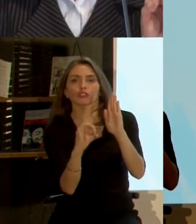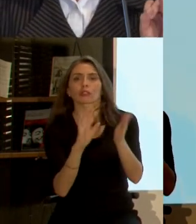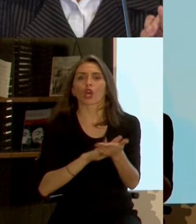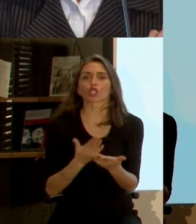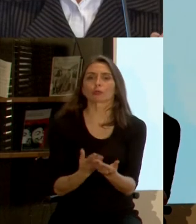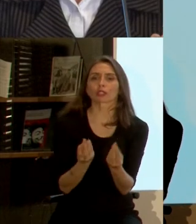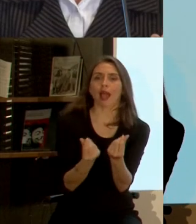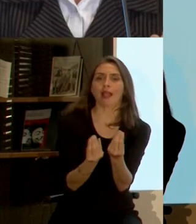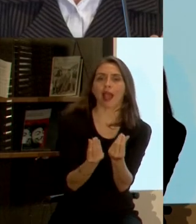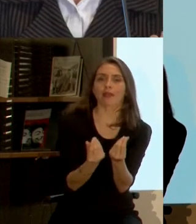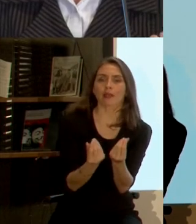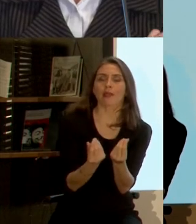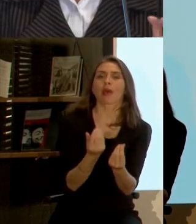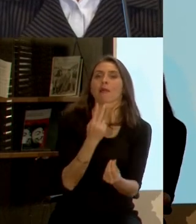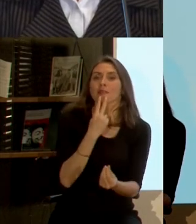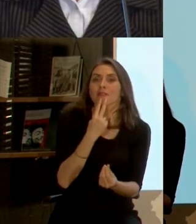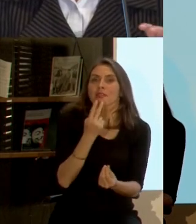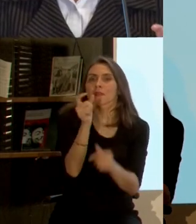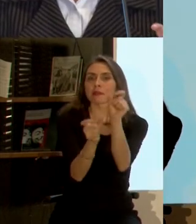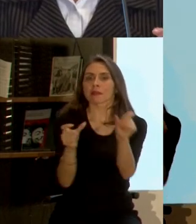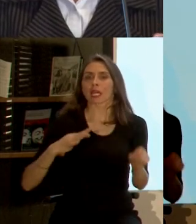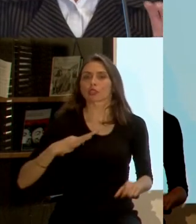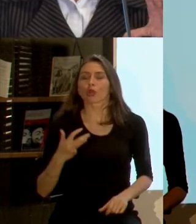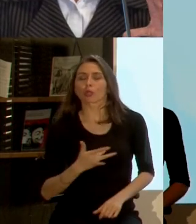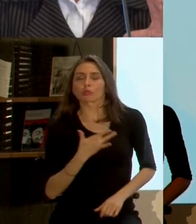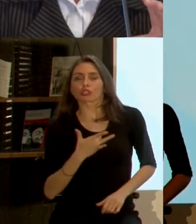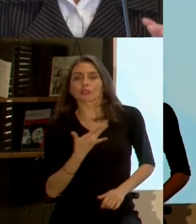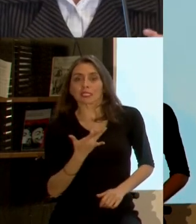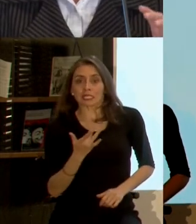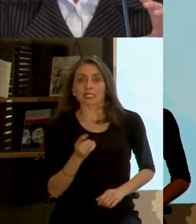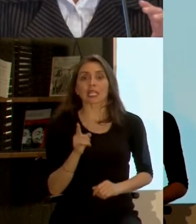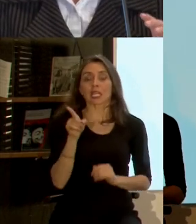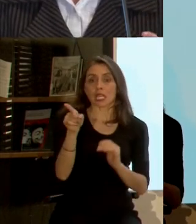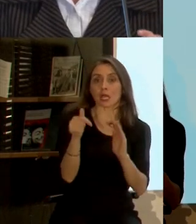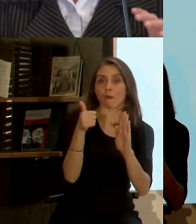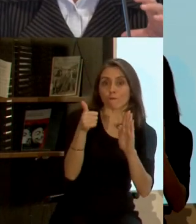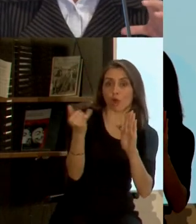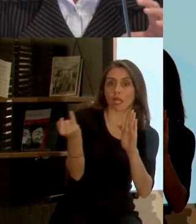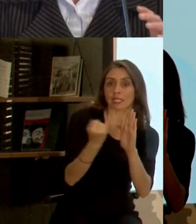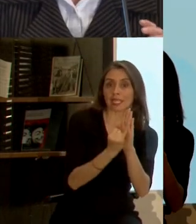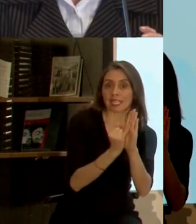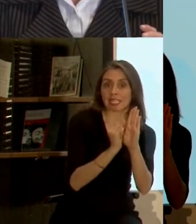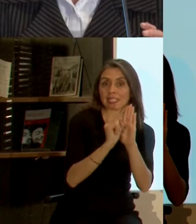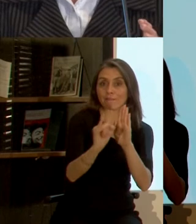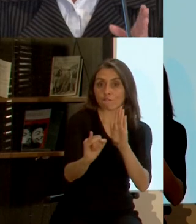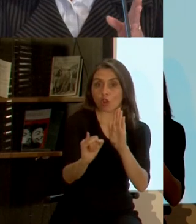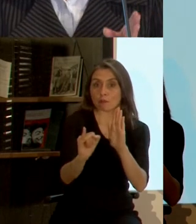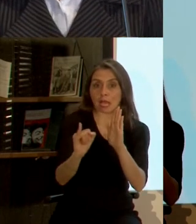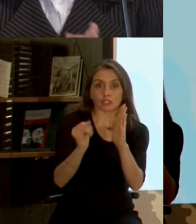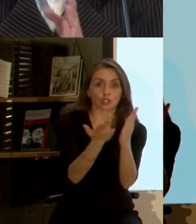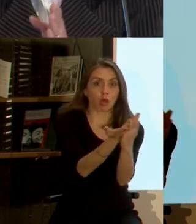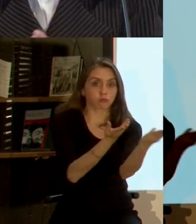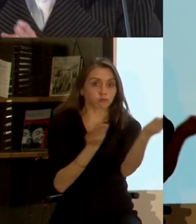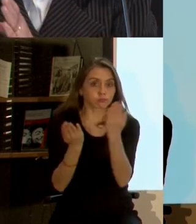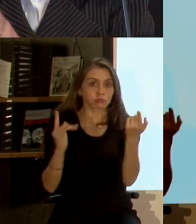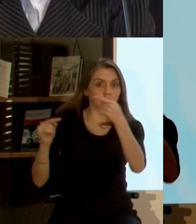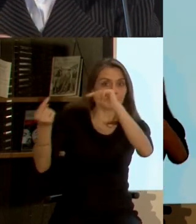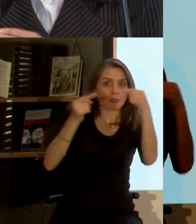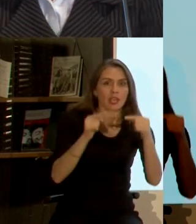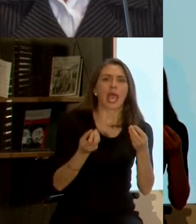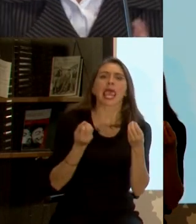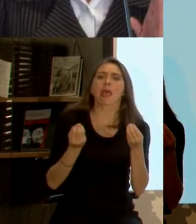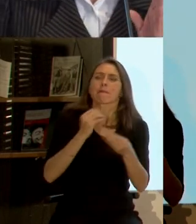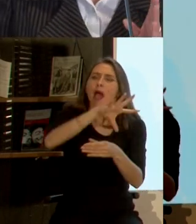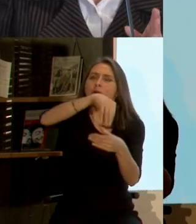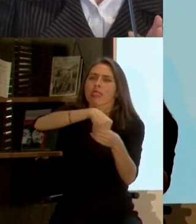y la percepción ciudadana en el entendido que si había buena información para discutir lo que estaba pasando en la